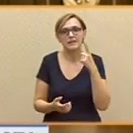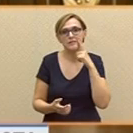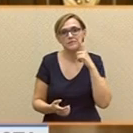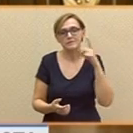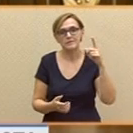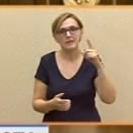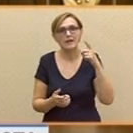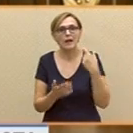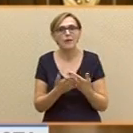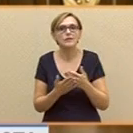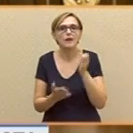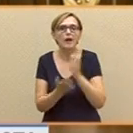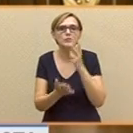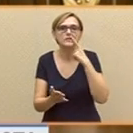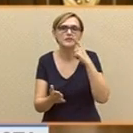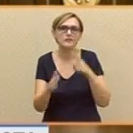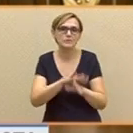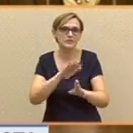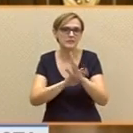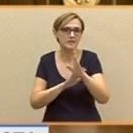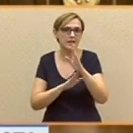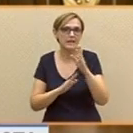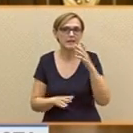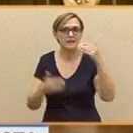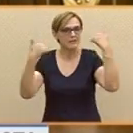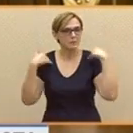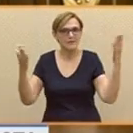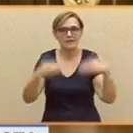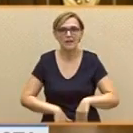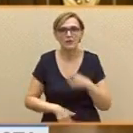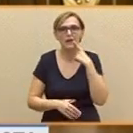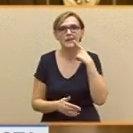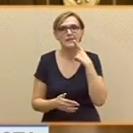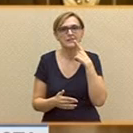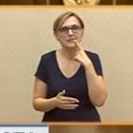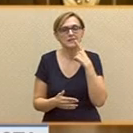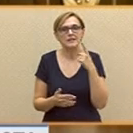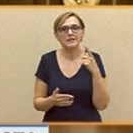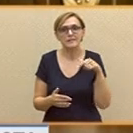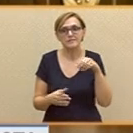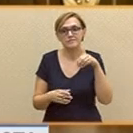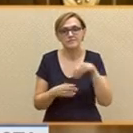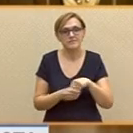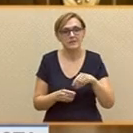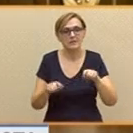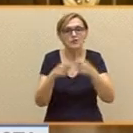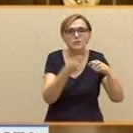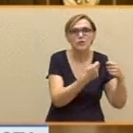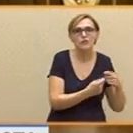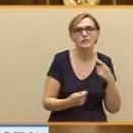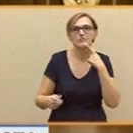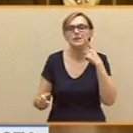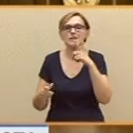por seguir la senda de la irresponsabilidad que ha provocado fracturas imprecedentes en nuestro país. Bajo las rúbricas de armonización y